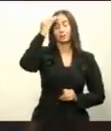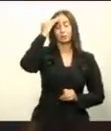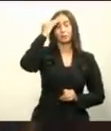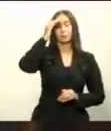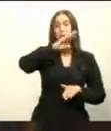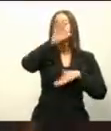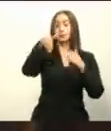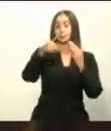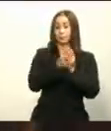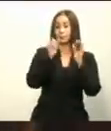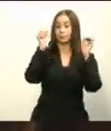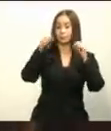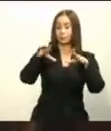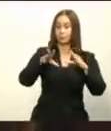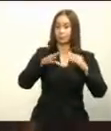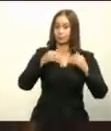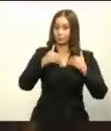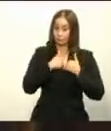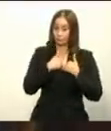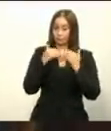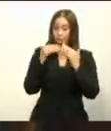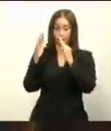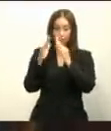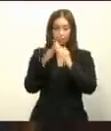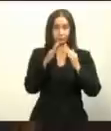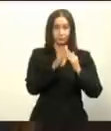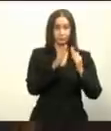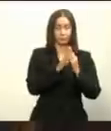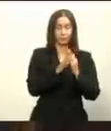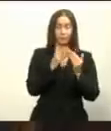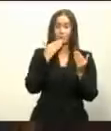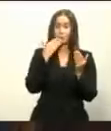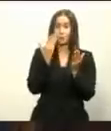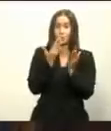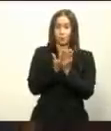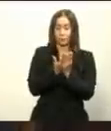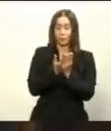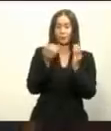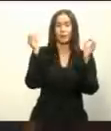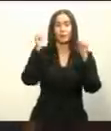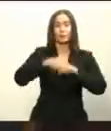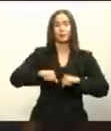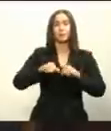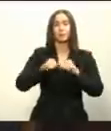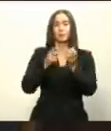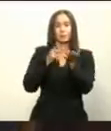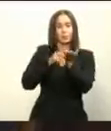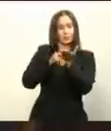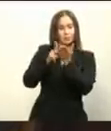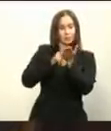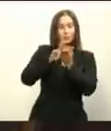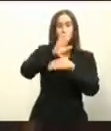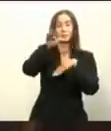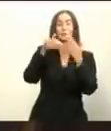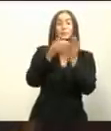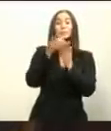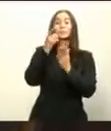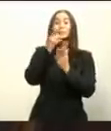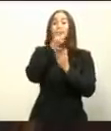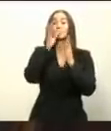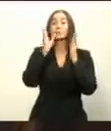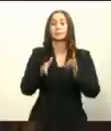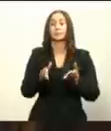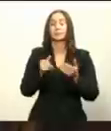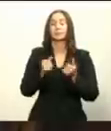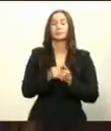vivienda digna y decorosa, como lo marca nuestra Constitución, una realidad para todos y cada uno de los dominicanos.